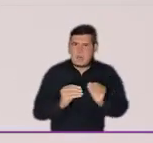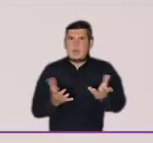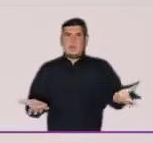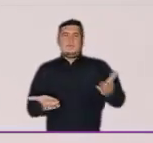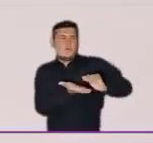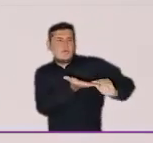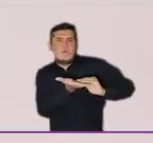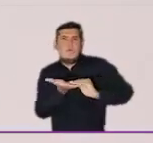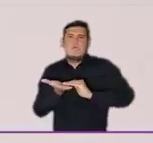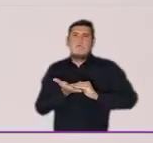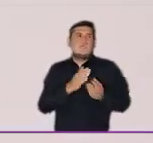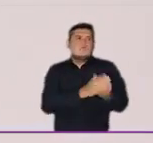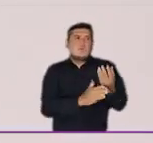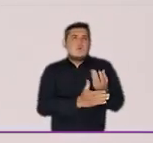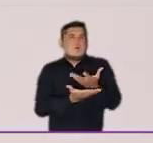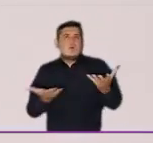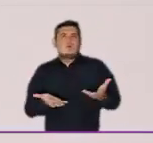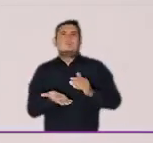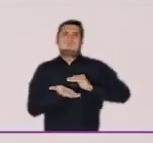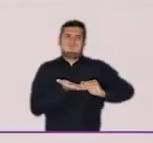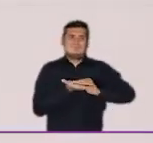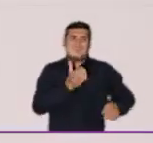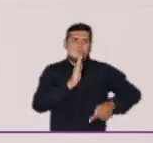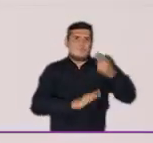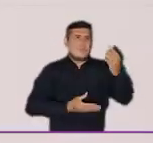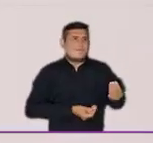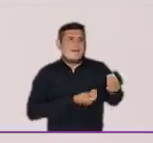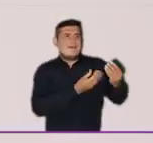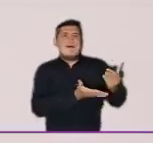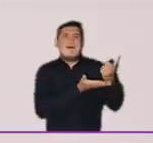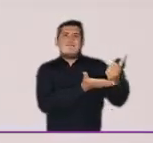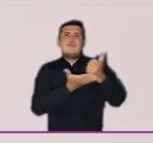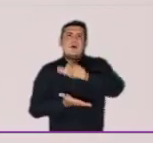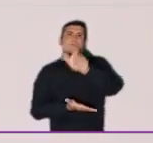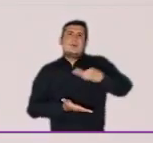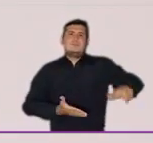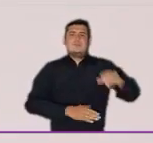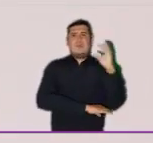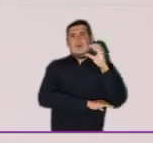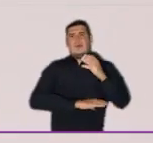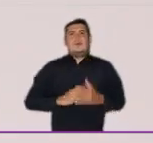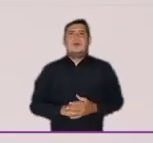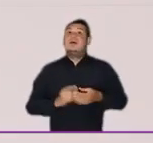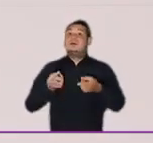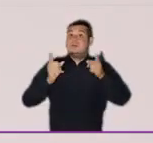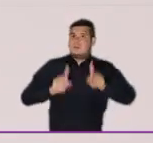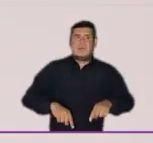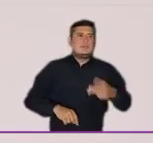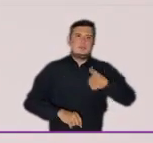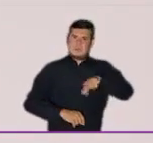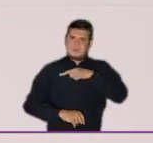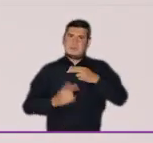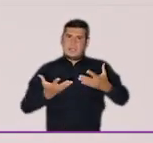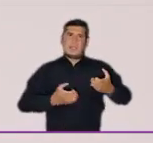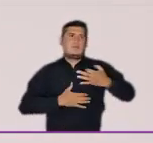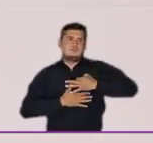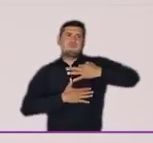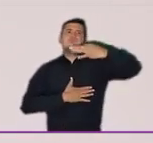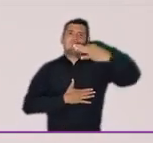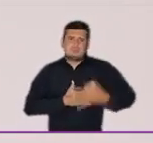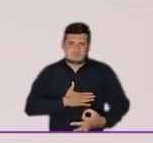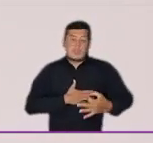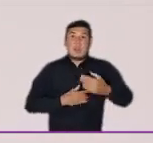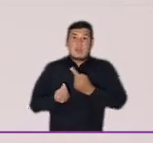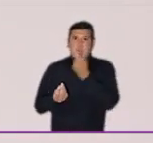lograr reformas, entregar soluciones reales, cambios que mejoren la vida de los ciudadanos y sobre todo, devolverle la dignidad a la política.